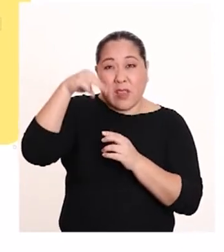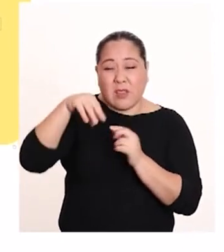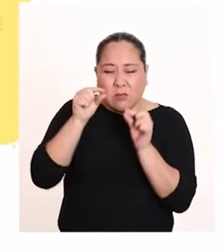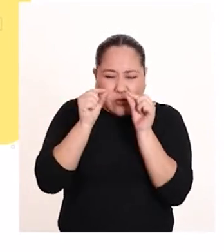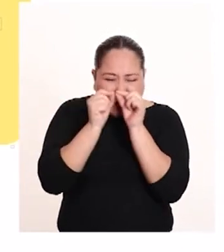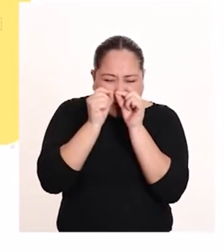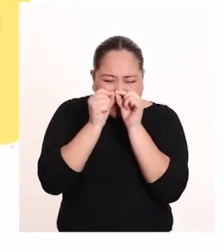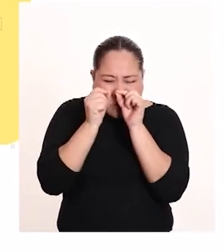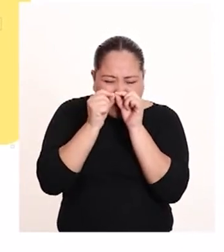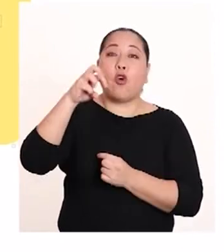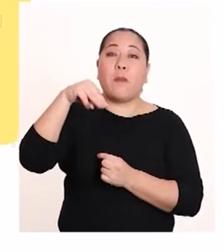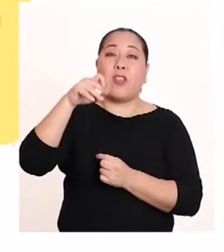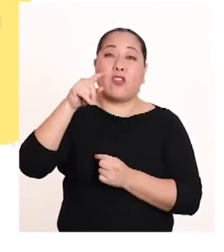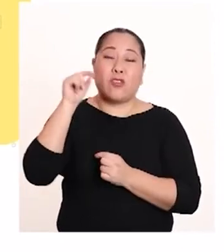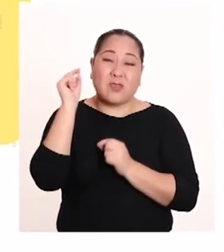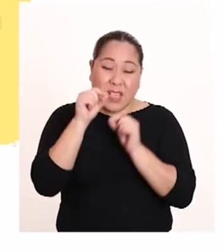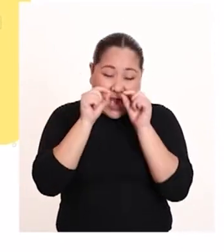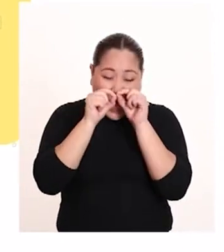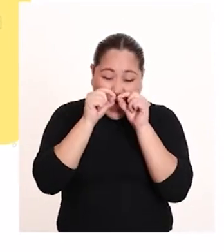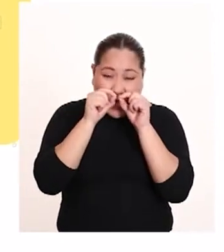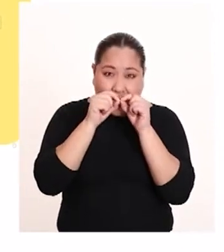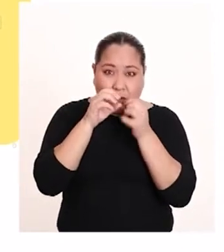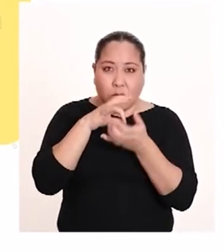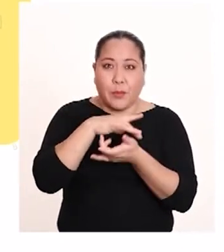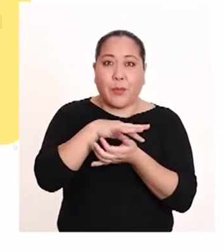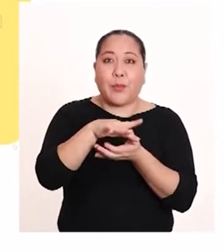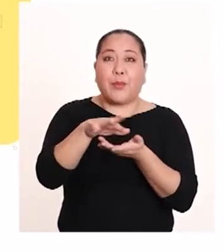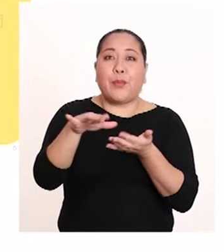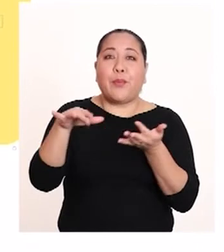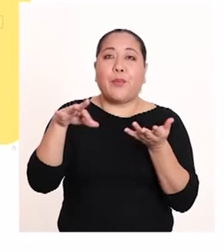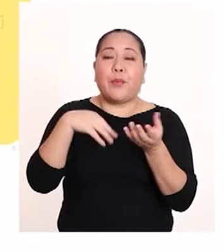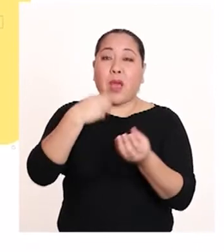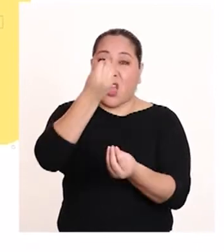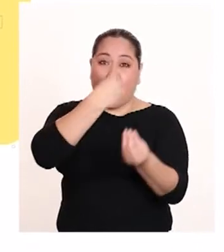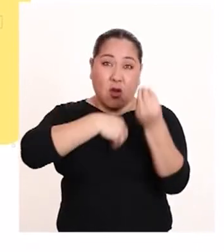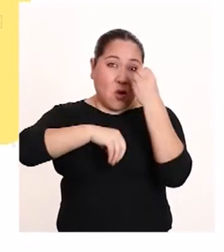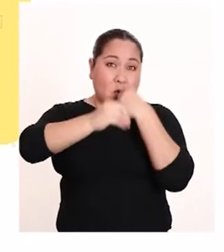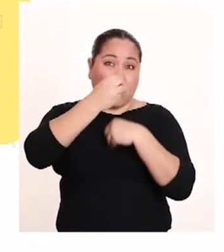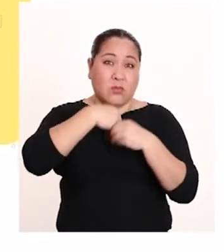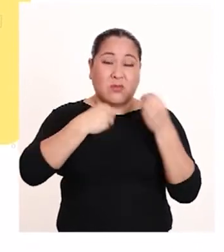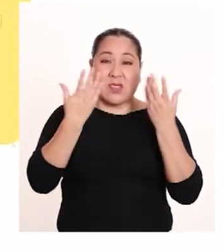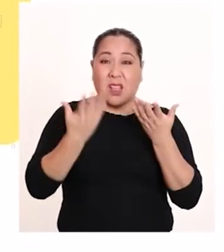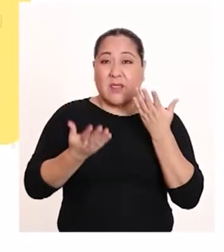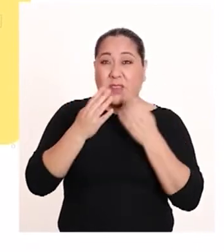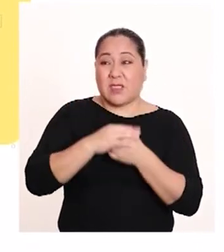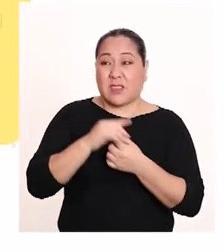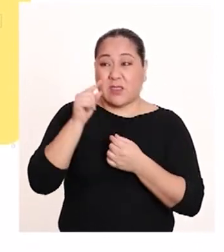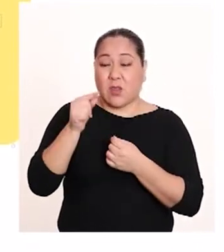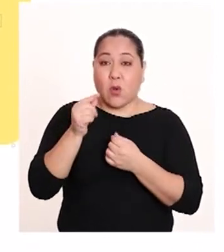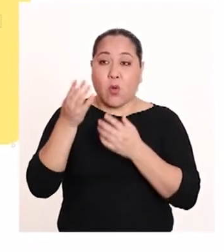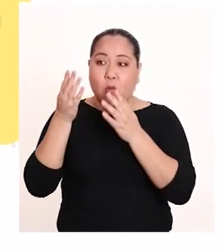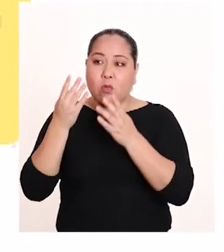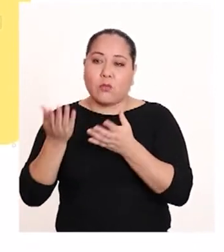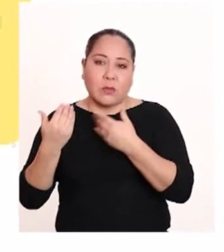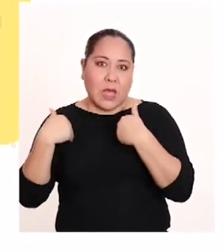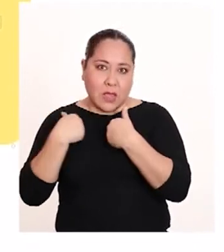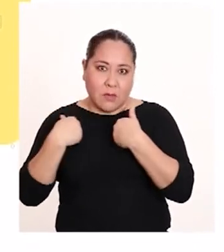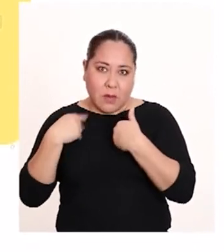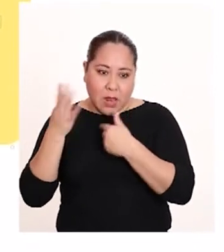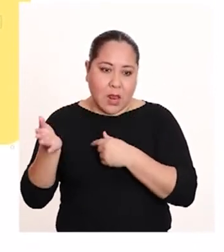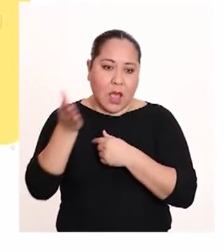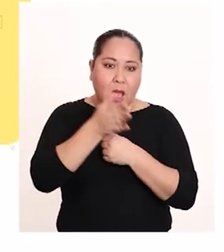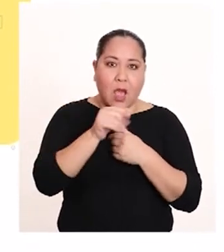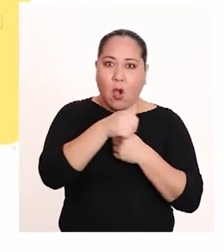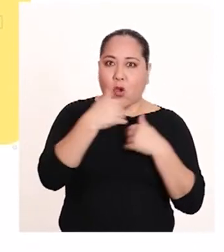tamaños nanométricos. Y entonces, al circular por la cadena alimenticia, pueden pasar de un organismo a otro